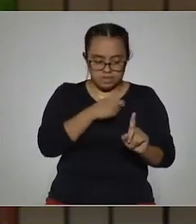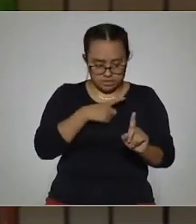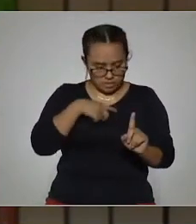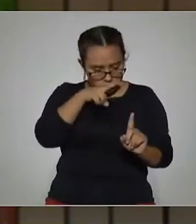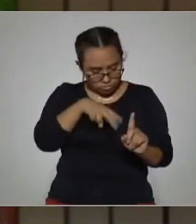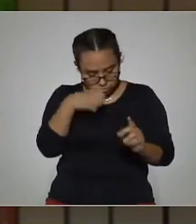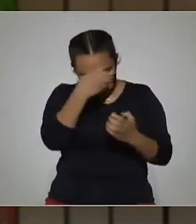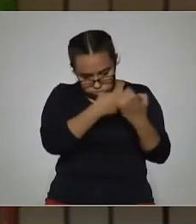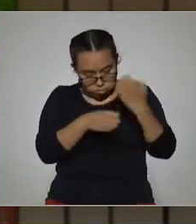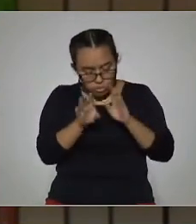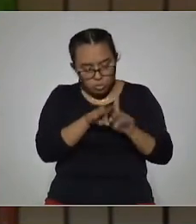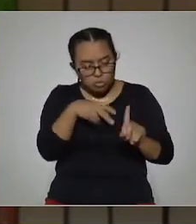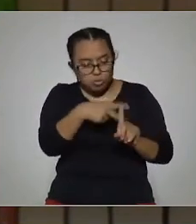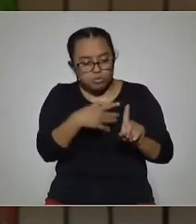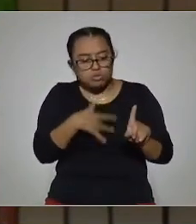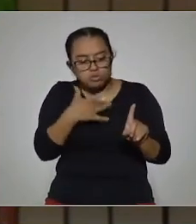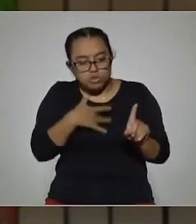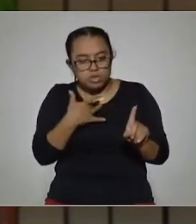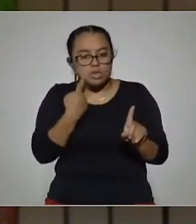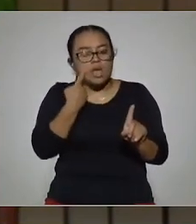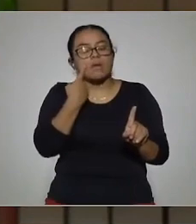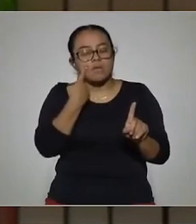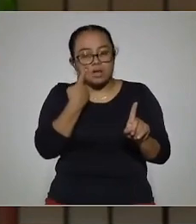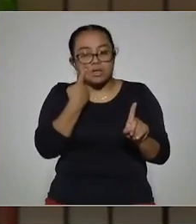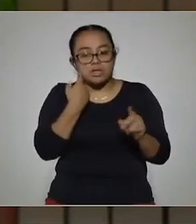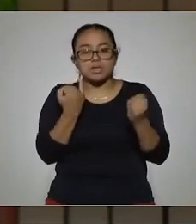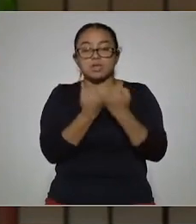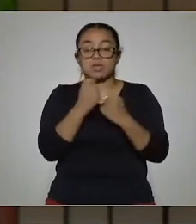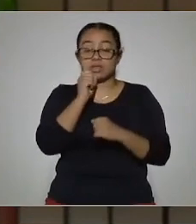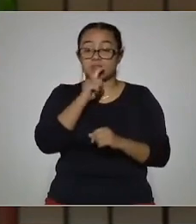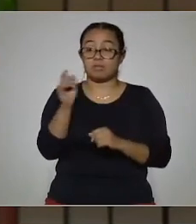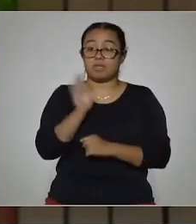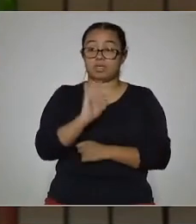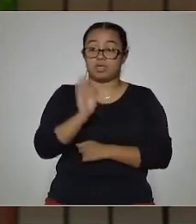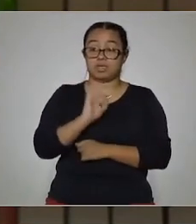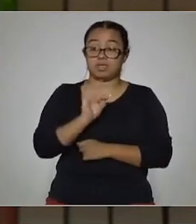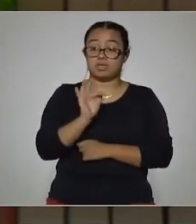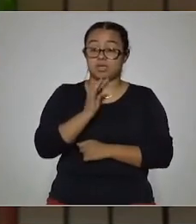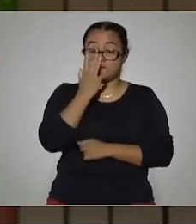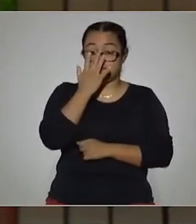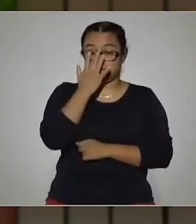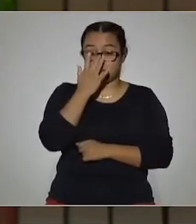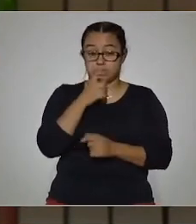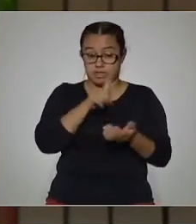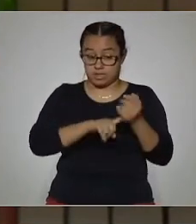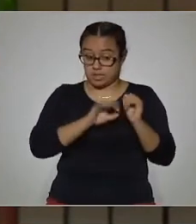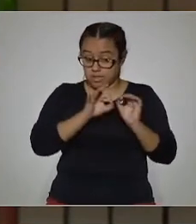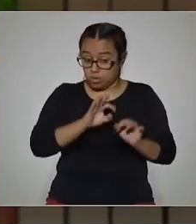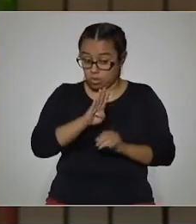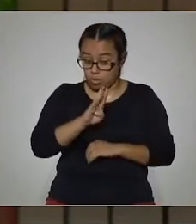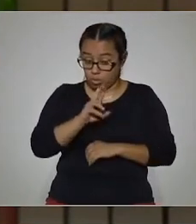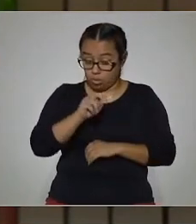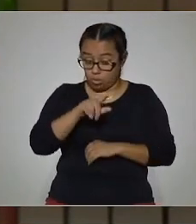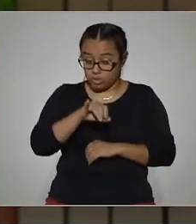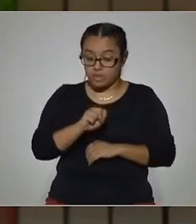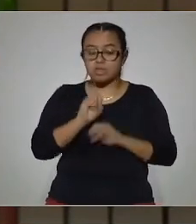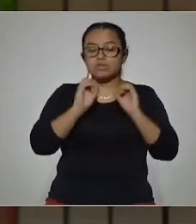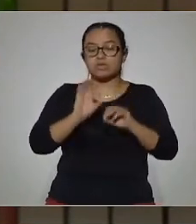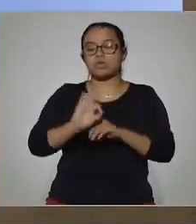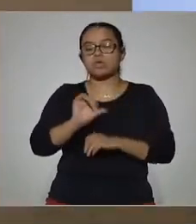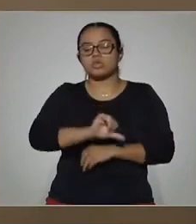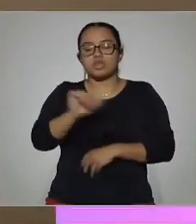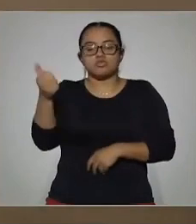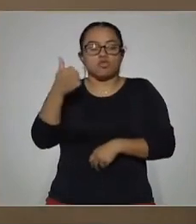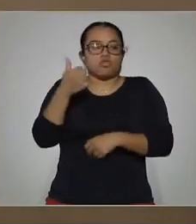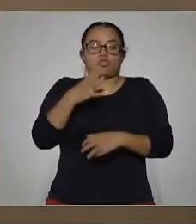conforme va su evolución y también delimitar si estamos enfrentando verdaderamente una bronquitis o otro diagnóstico médico